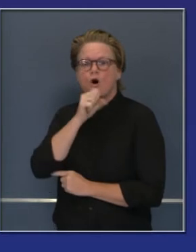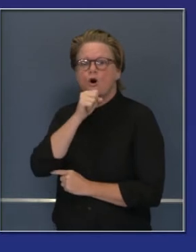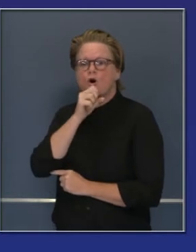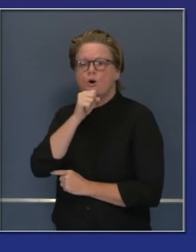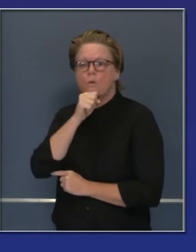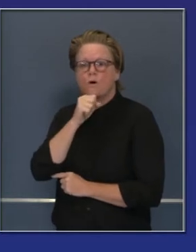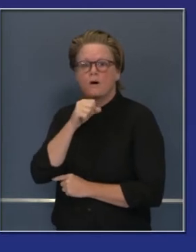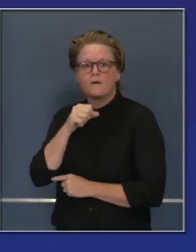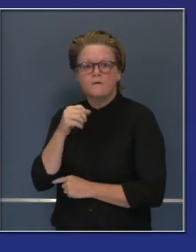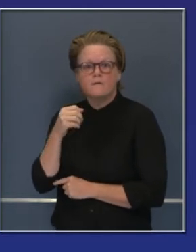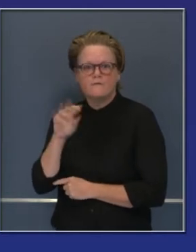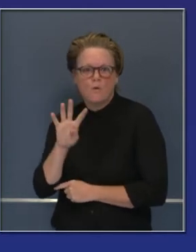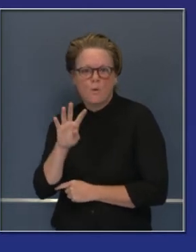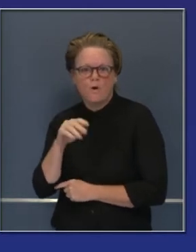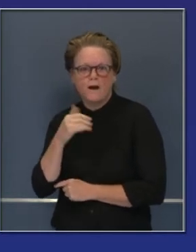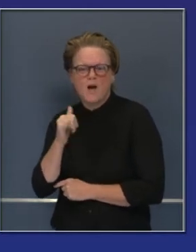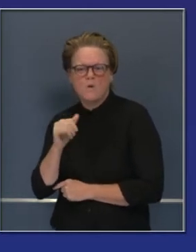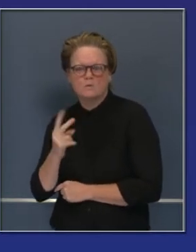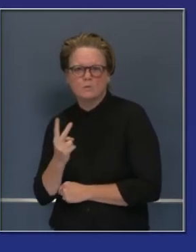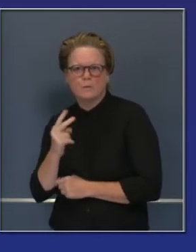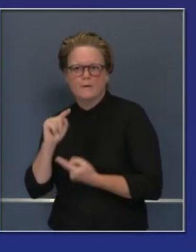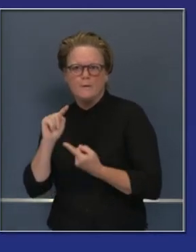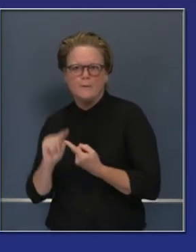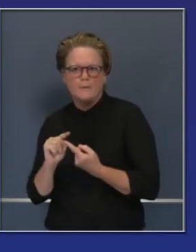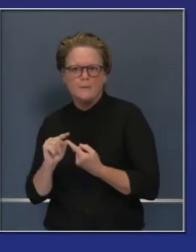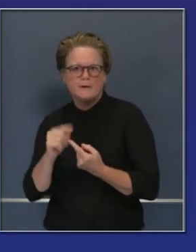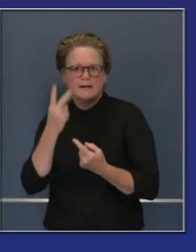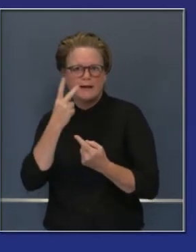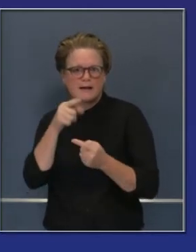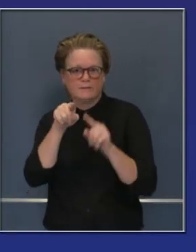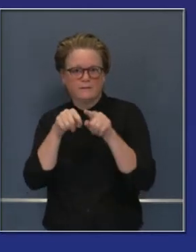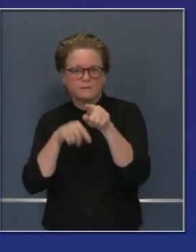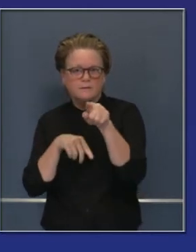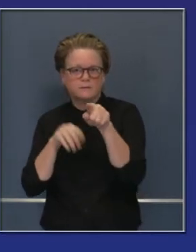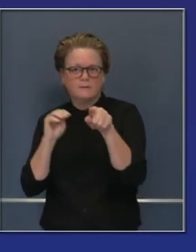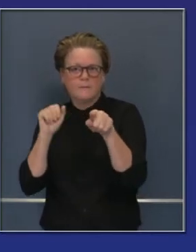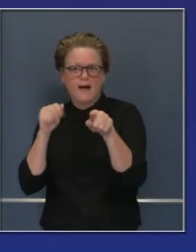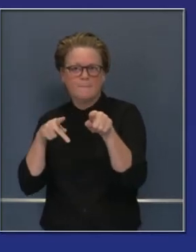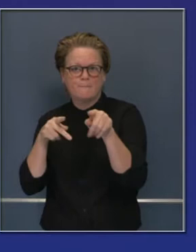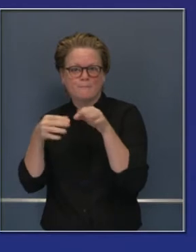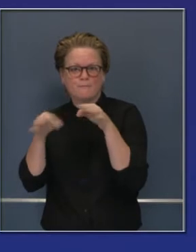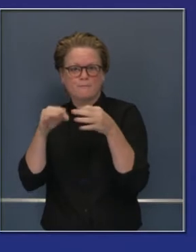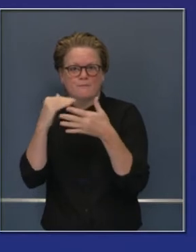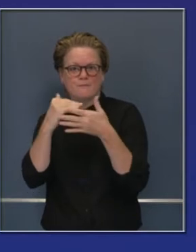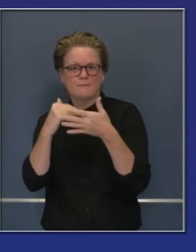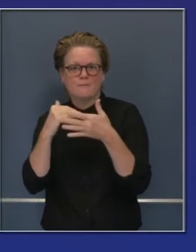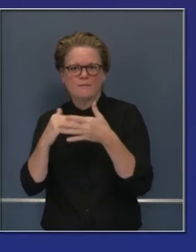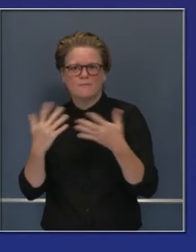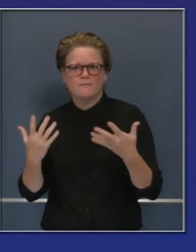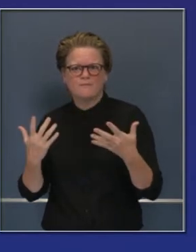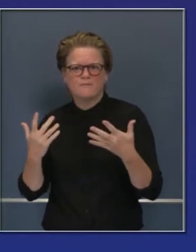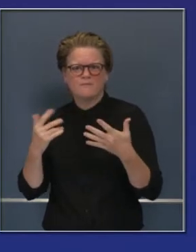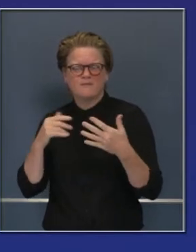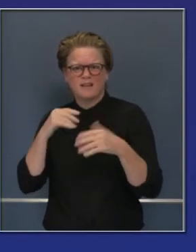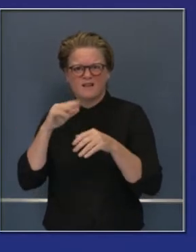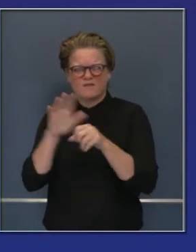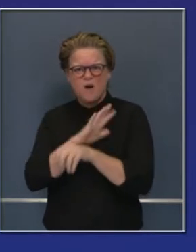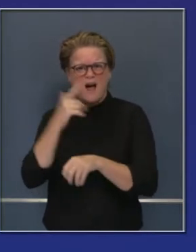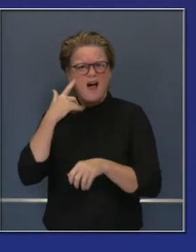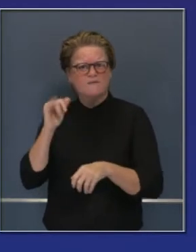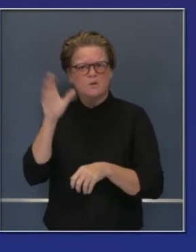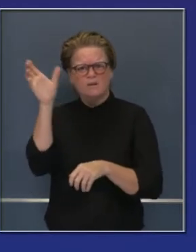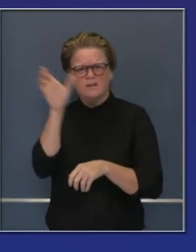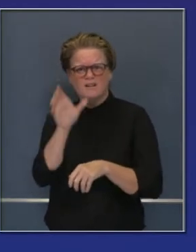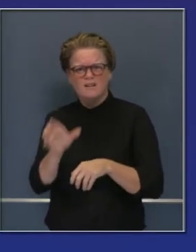niveles para muchos condados. Así que simplemente viendo los mapas pueden ver el morado, cómo